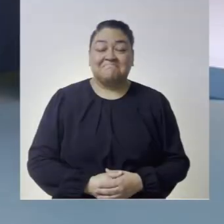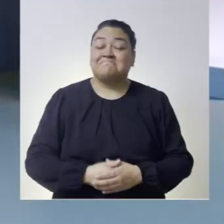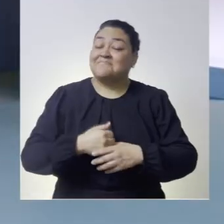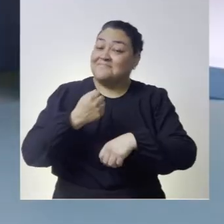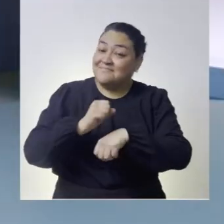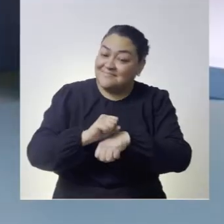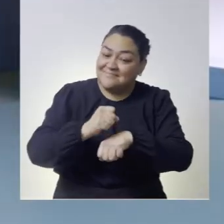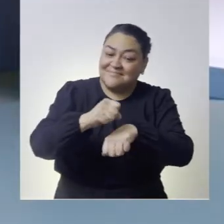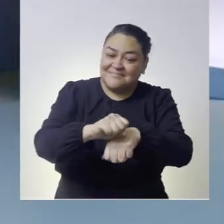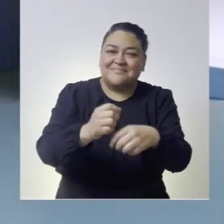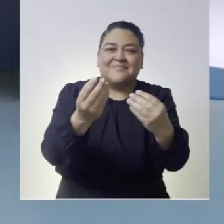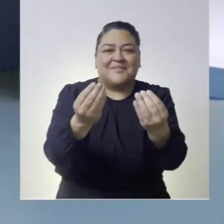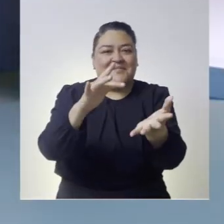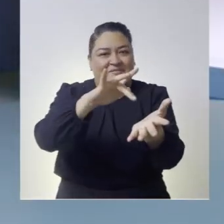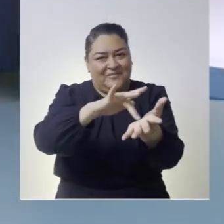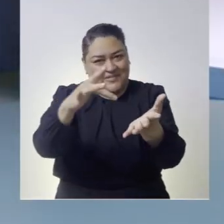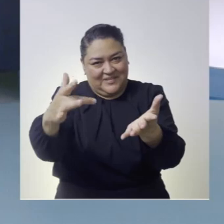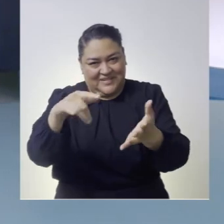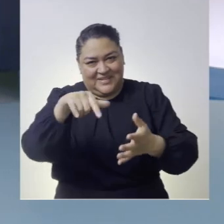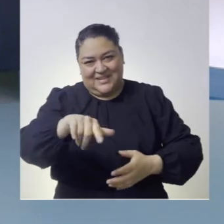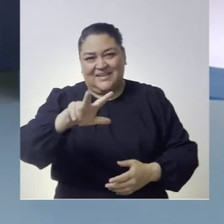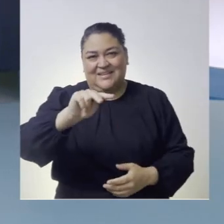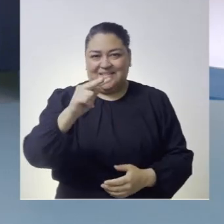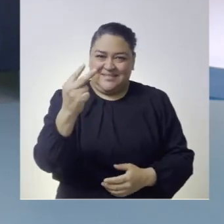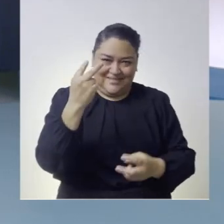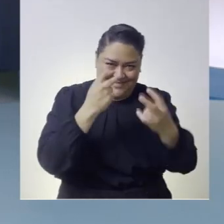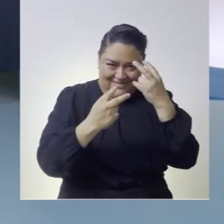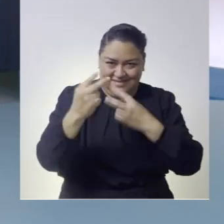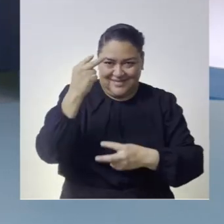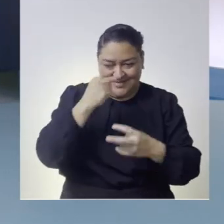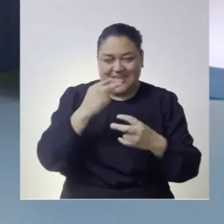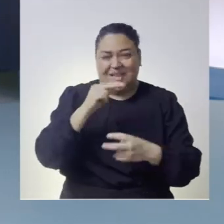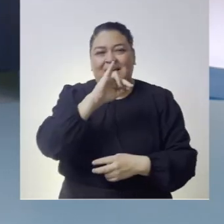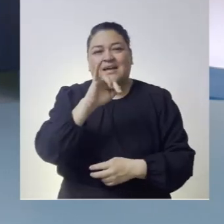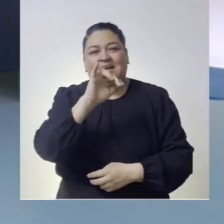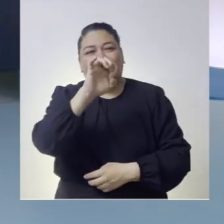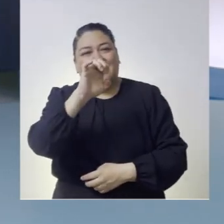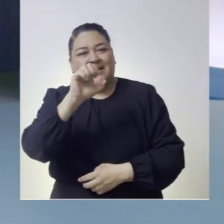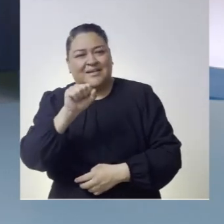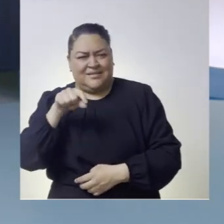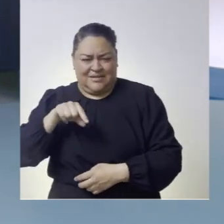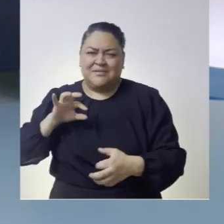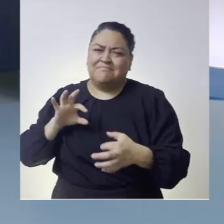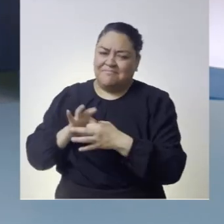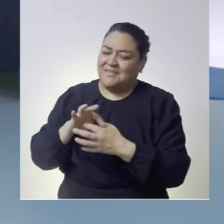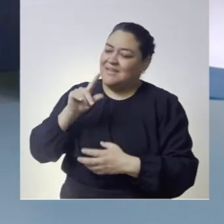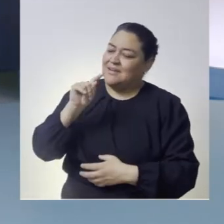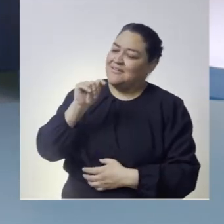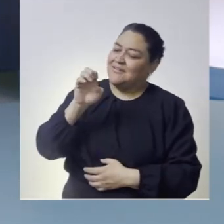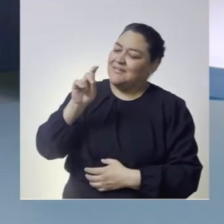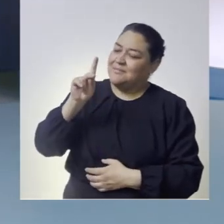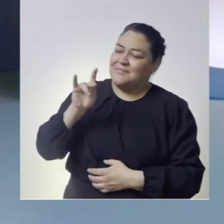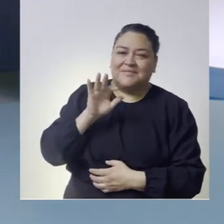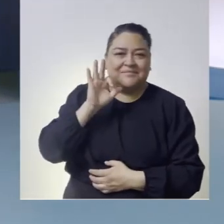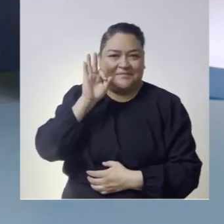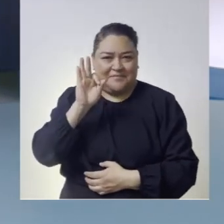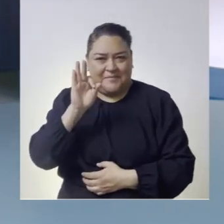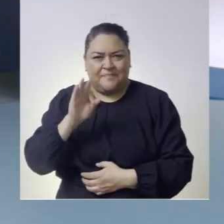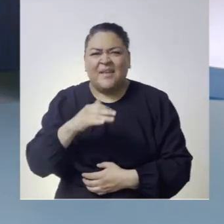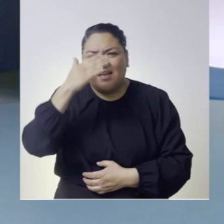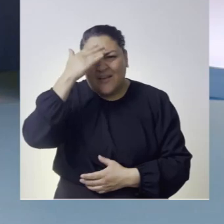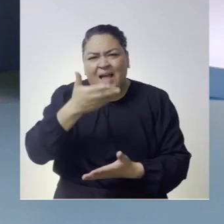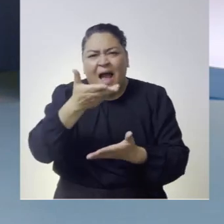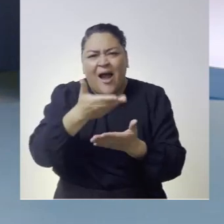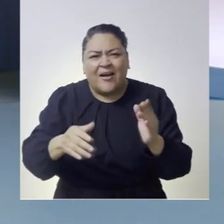como cada semana muchas gracias por acompañarnos en justicia electoral a la semana un programa del tribunal electoral del poder judicial de la federación